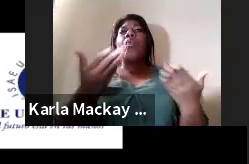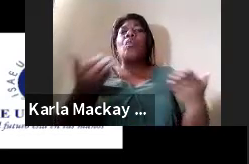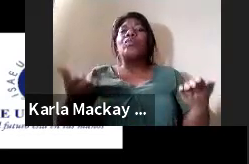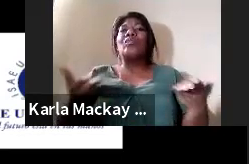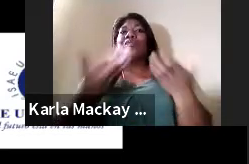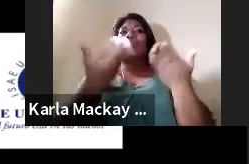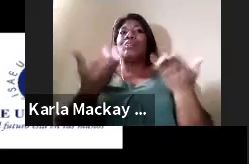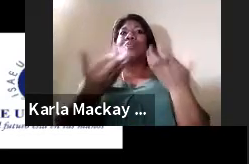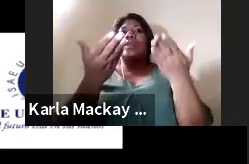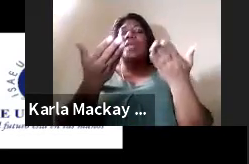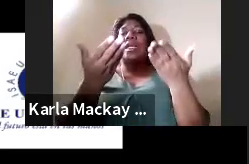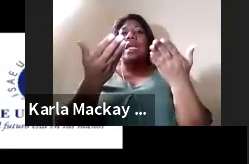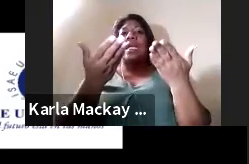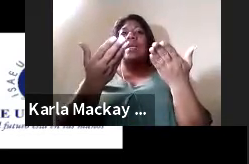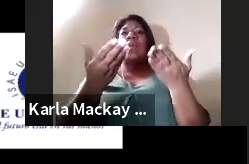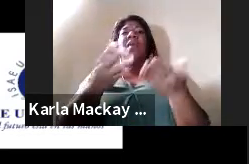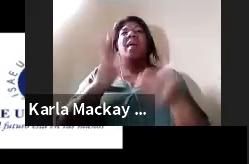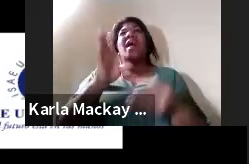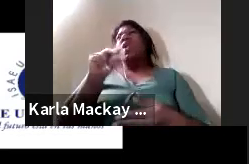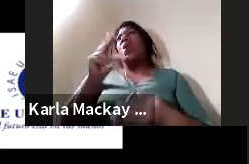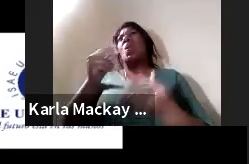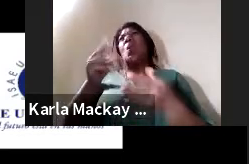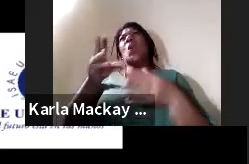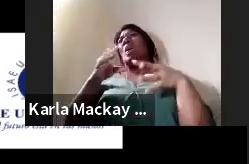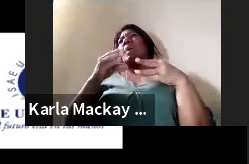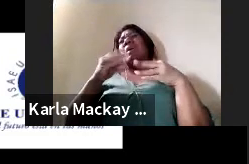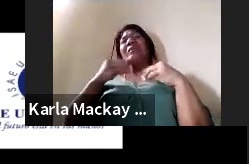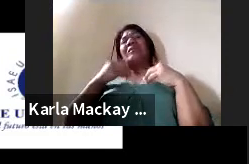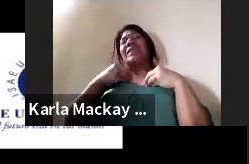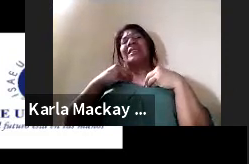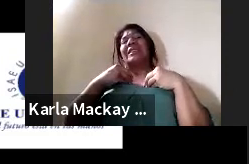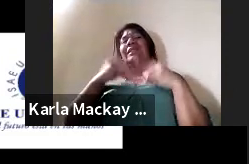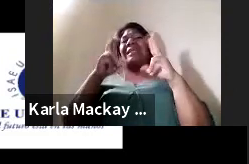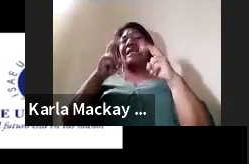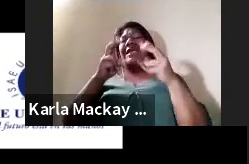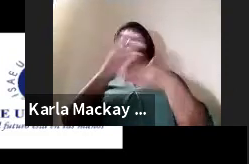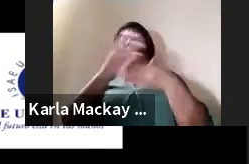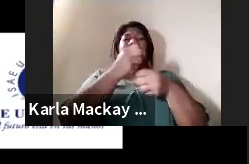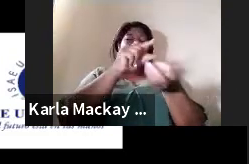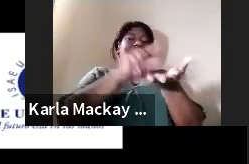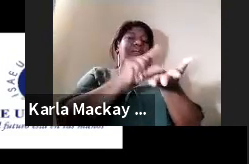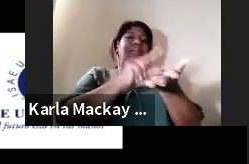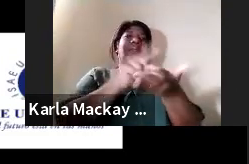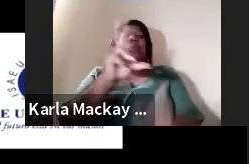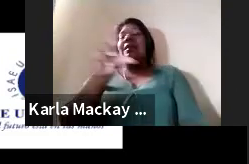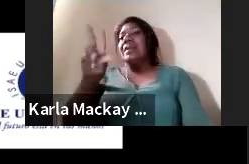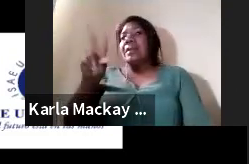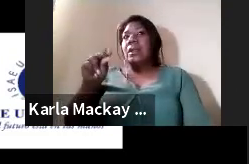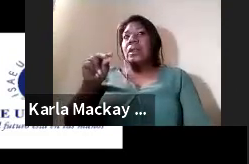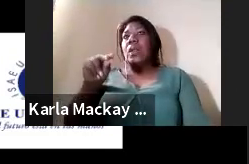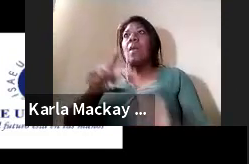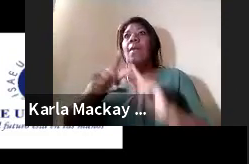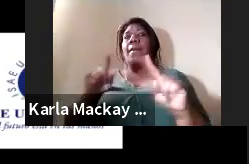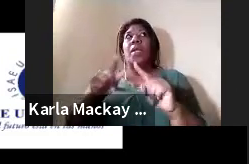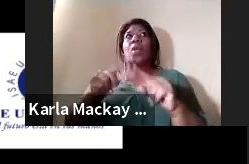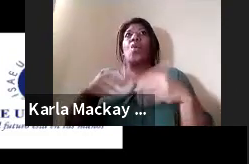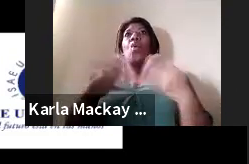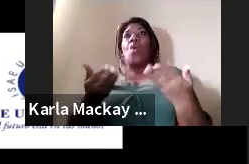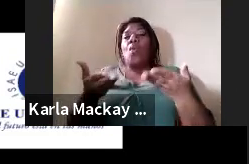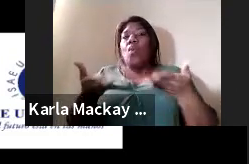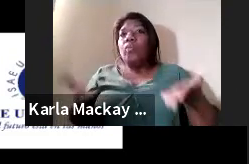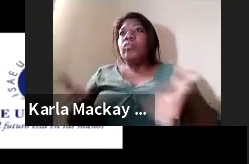grado, pero más aún que lo pudieran desarrollar en ese espacio de formación. Entonces, si logramos nosotros hacerlo, entonces